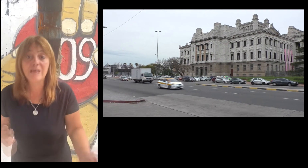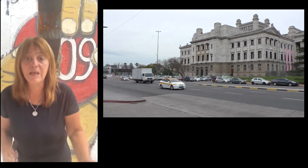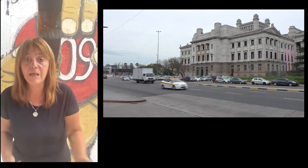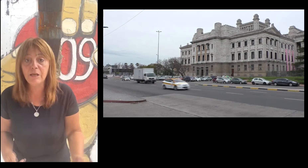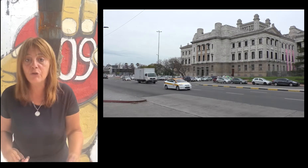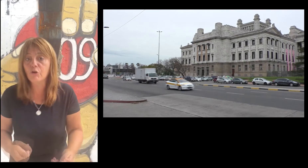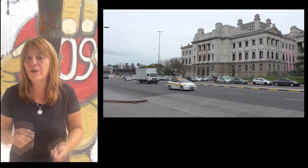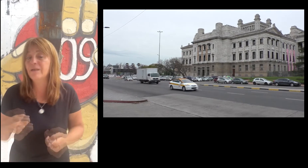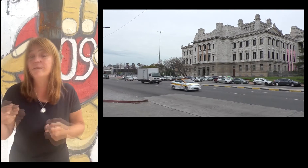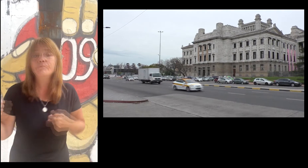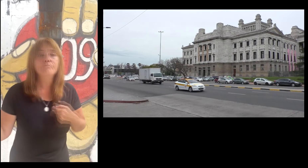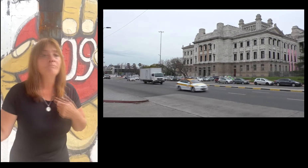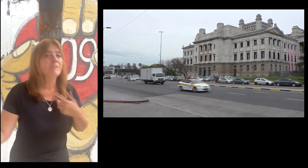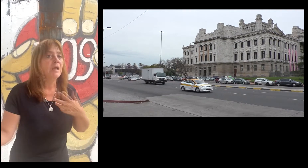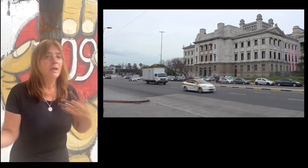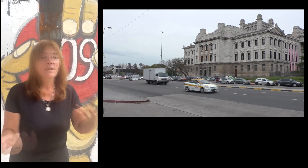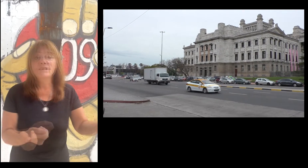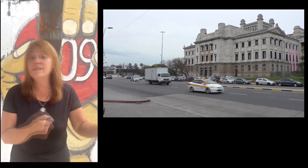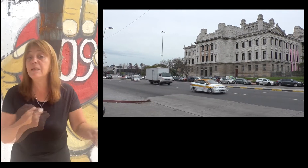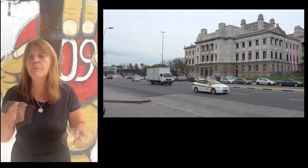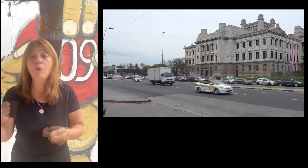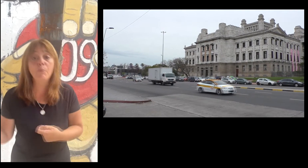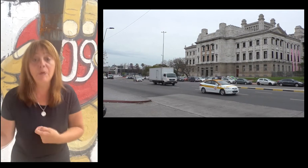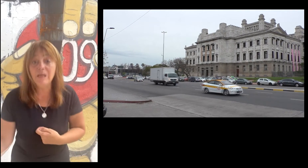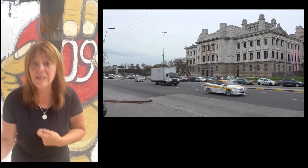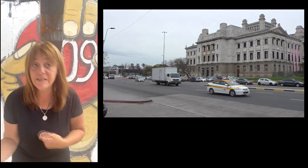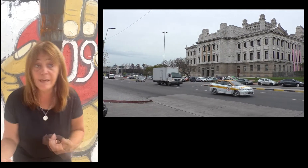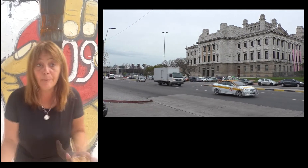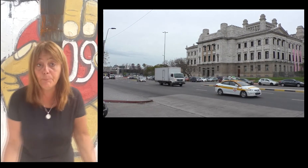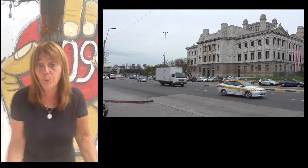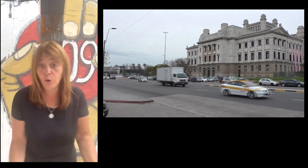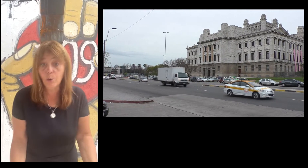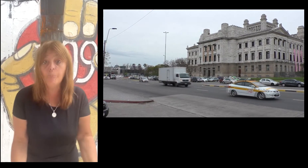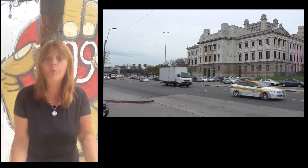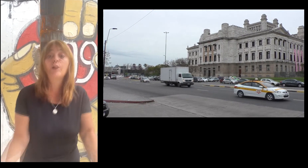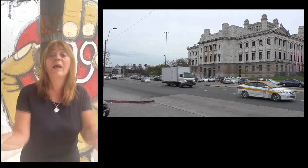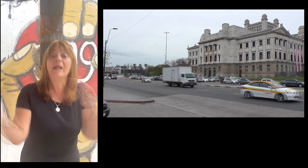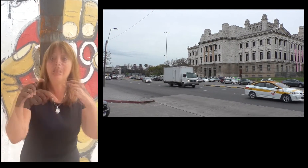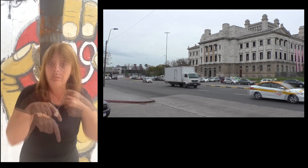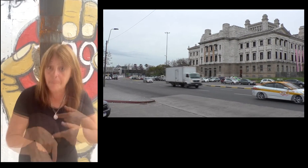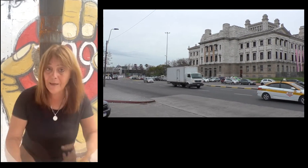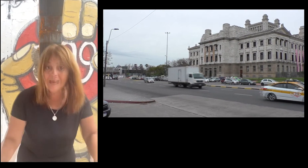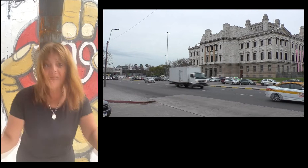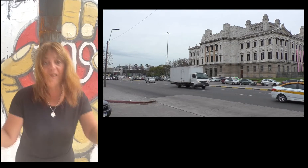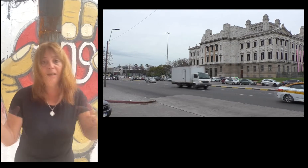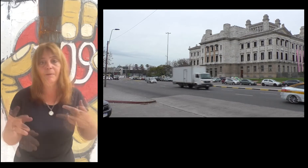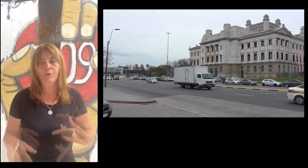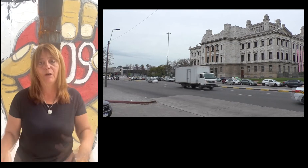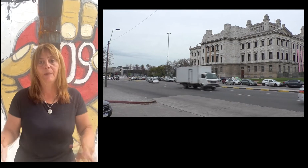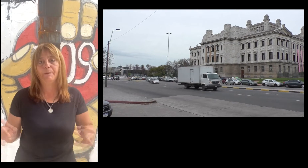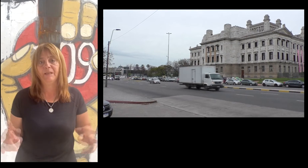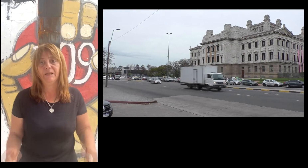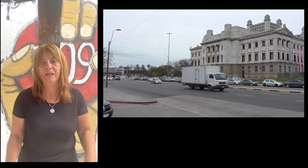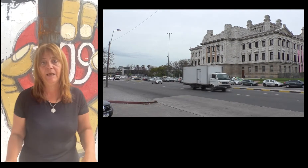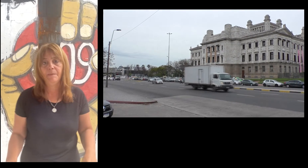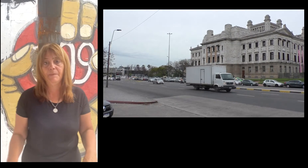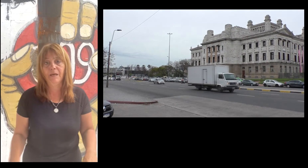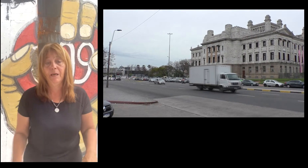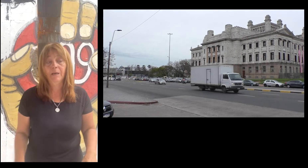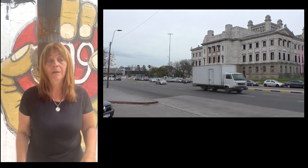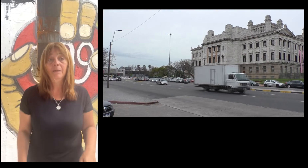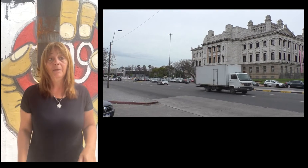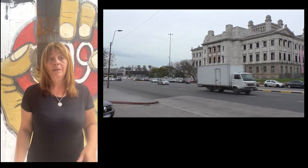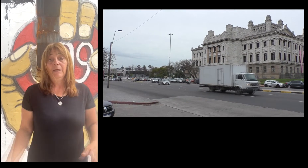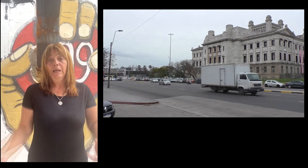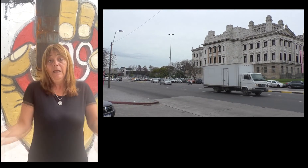Y bueno, cumplí con mi deber, no solo por mí, sino por el entorno, por mis compañeros, de vacunarme. Por lo menos la primera dosis y